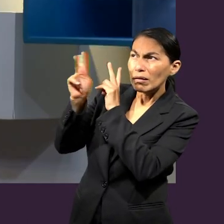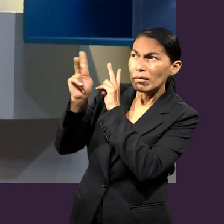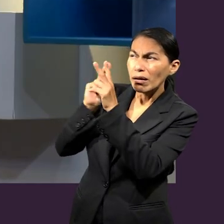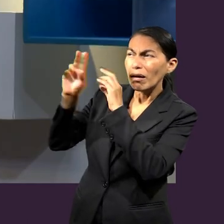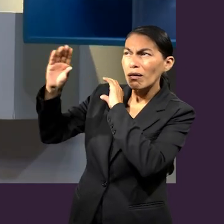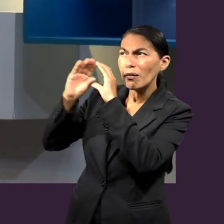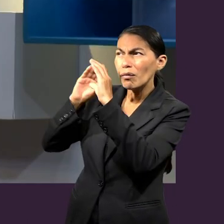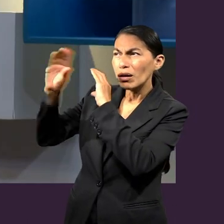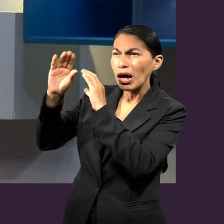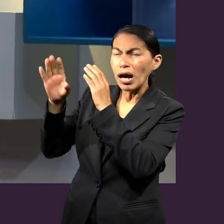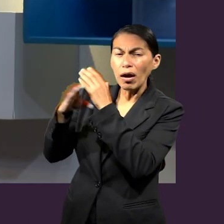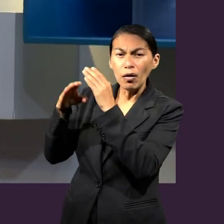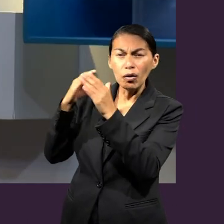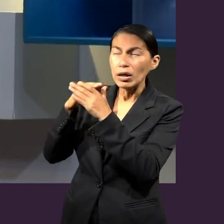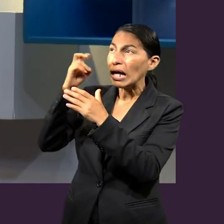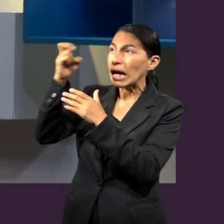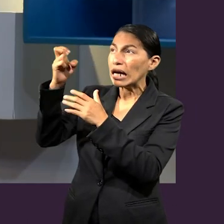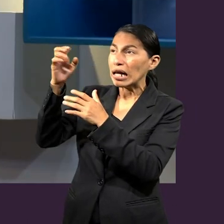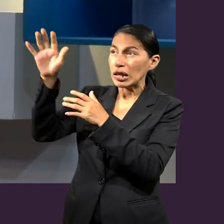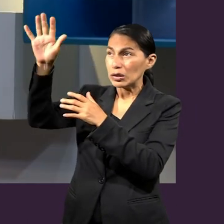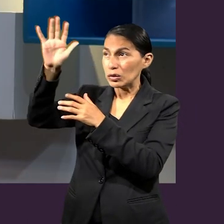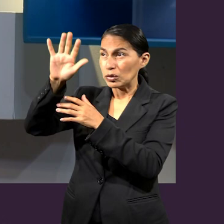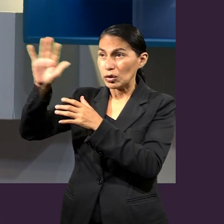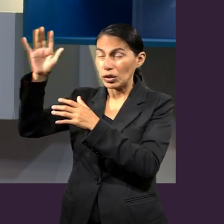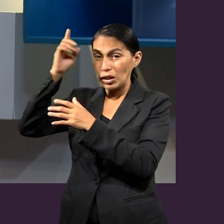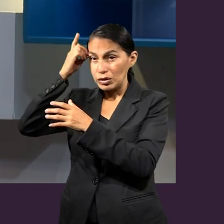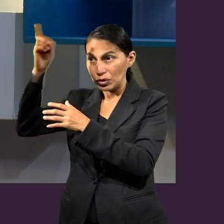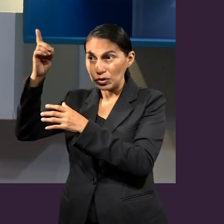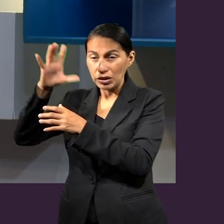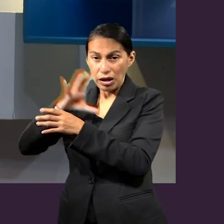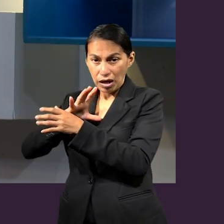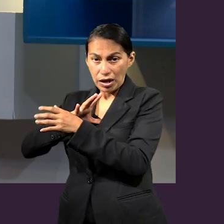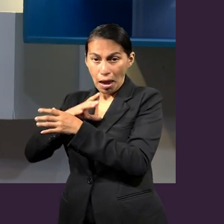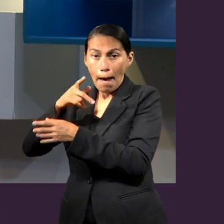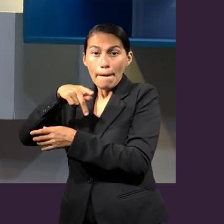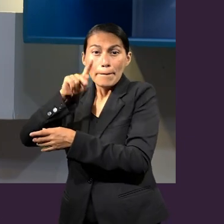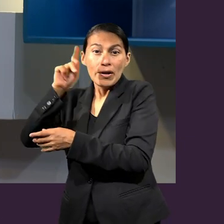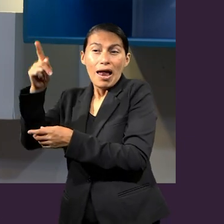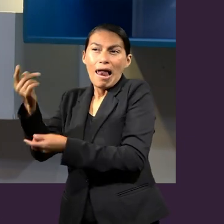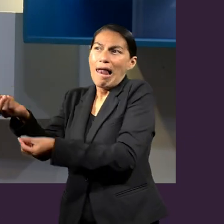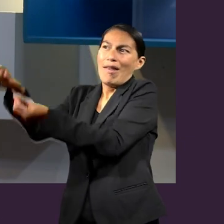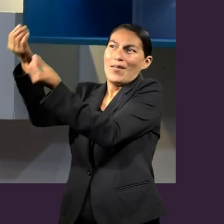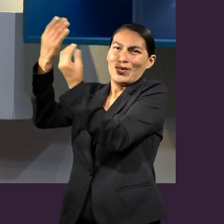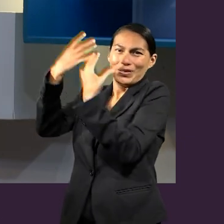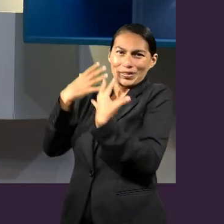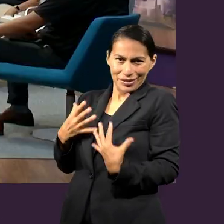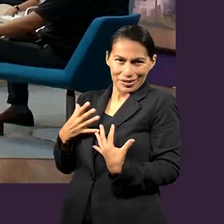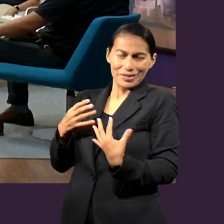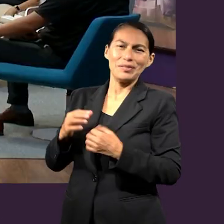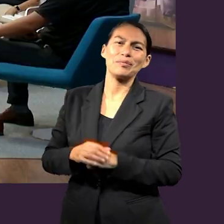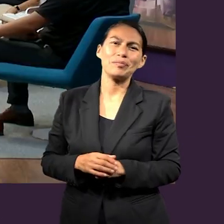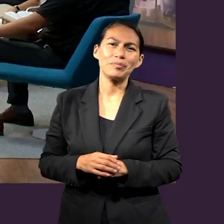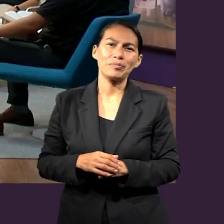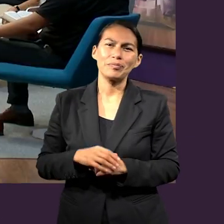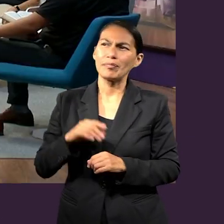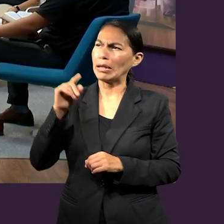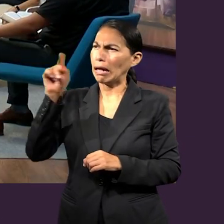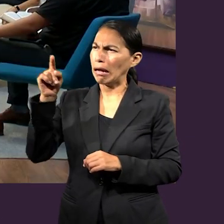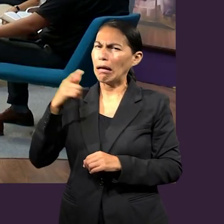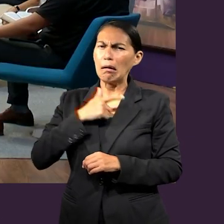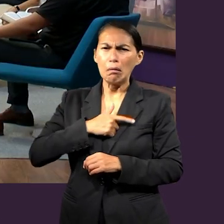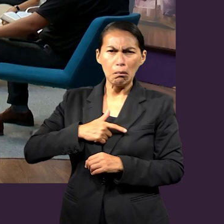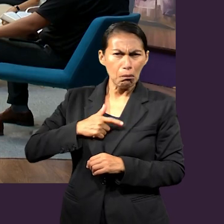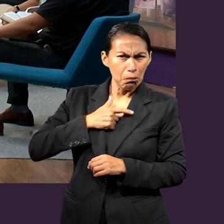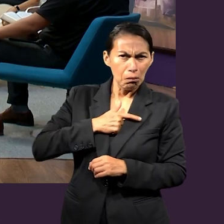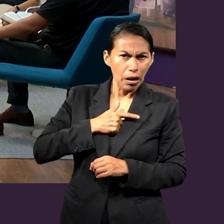un medio de apropiarnos de esas cosas que Cristo también ha compartido con nosotros? Porque dice la Biblia que